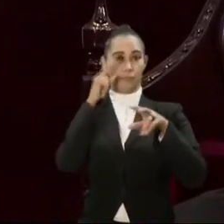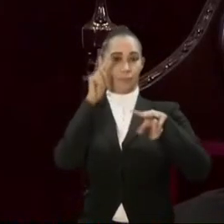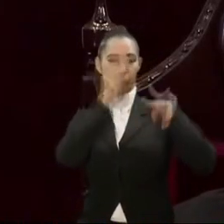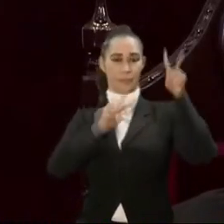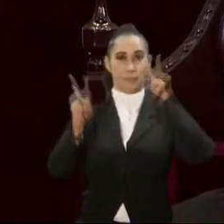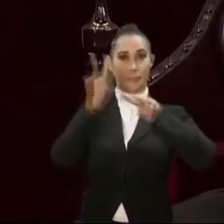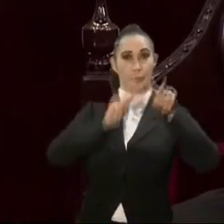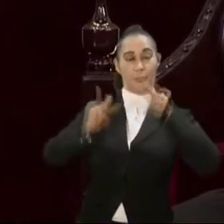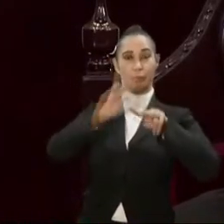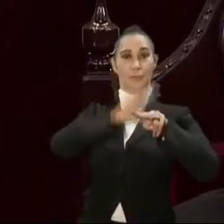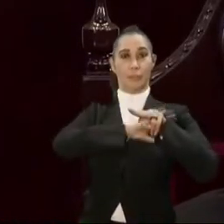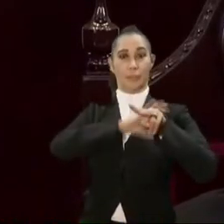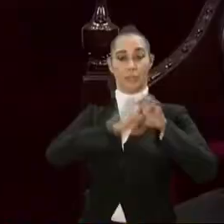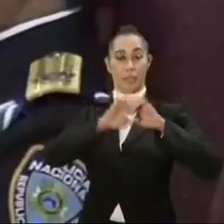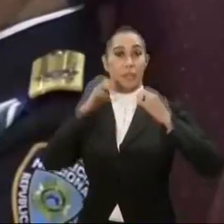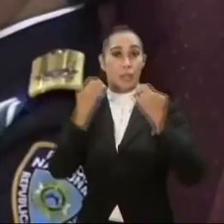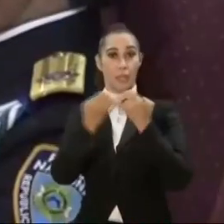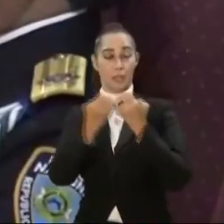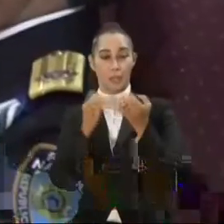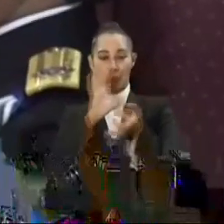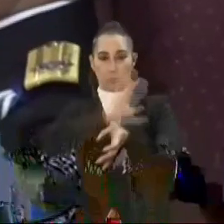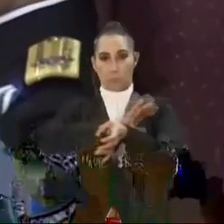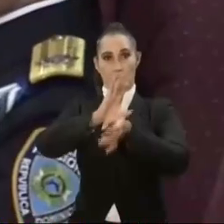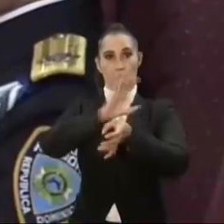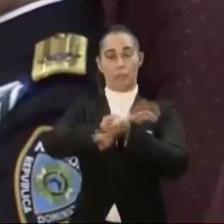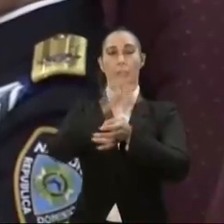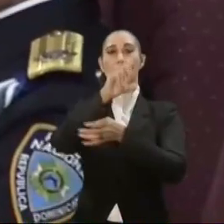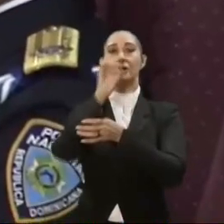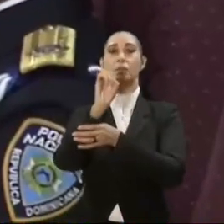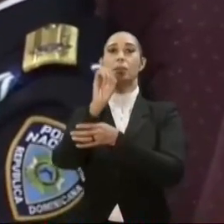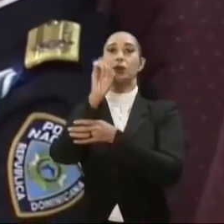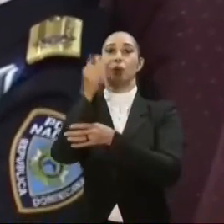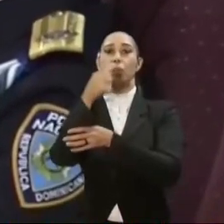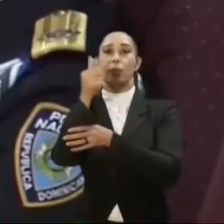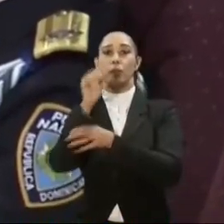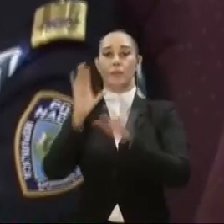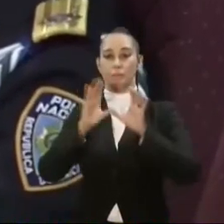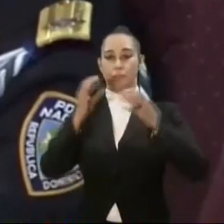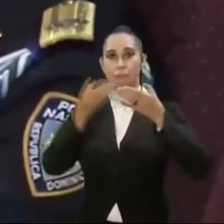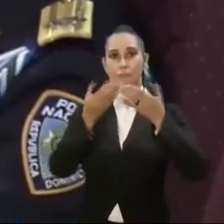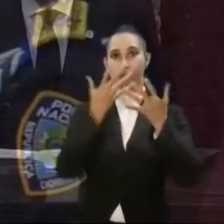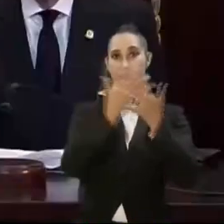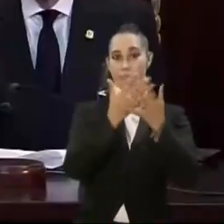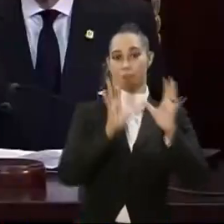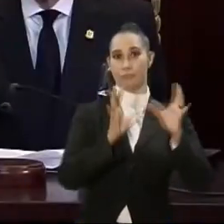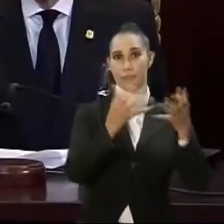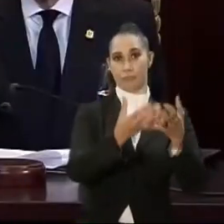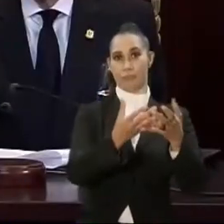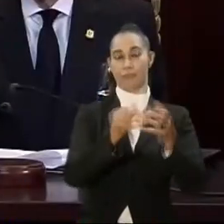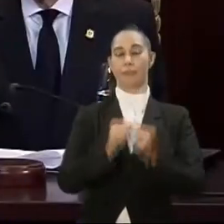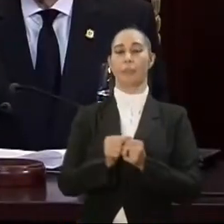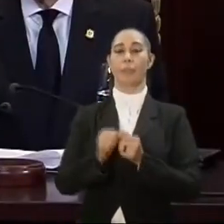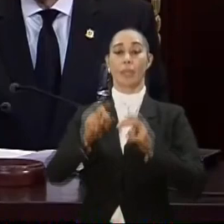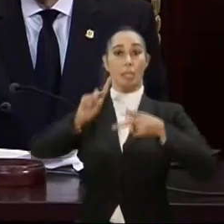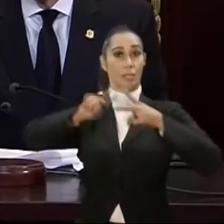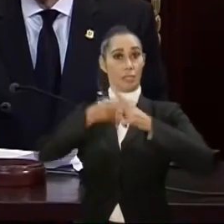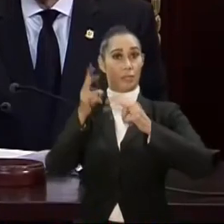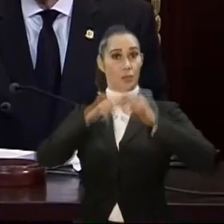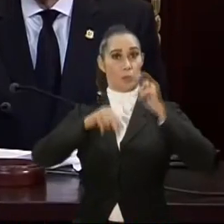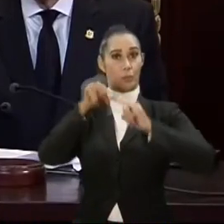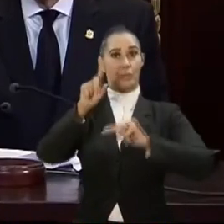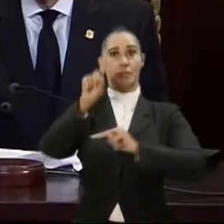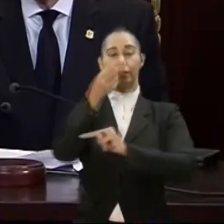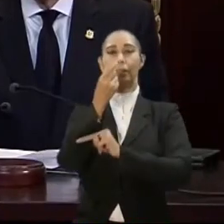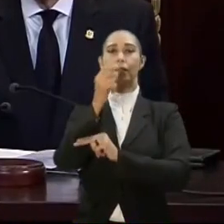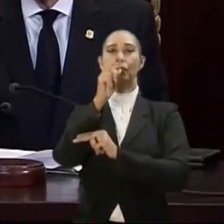policial y equipos computacionales para 110 destacamentos, e inició la construcción de 106